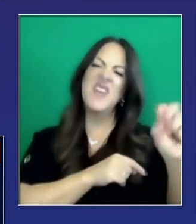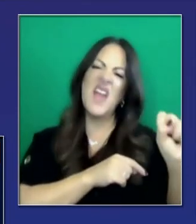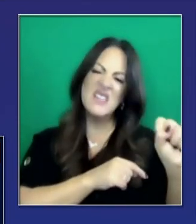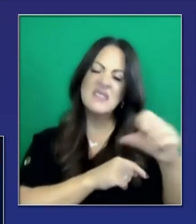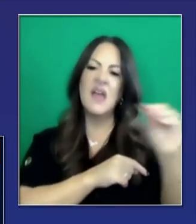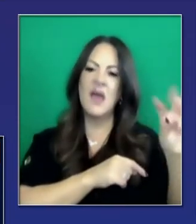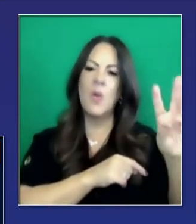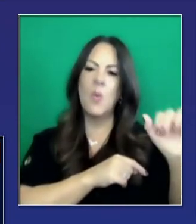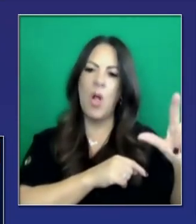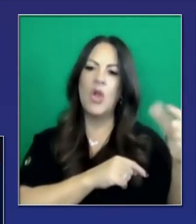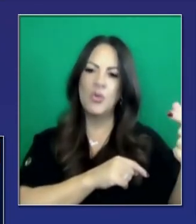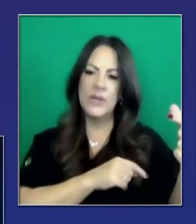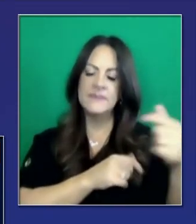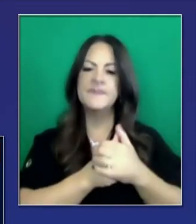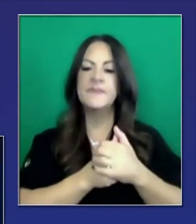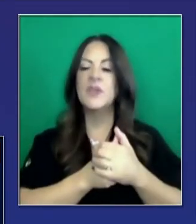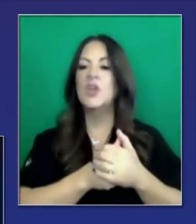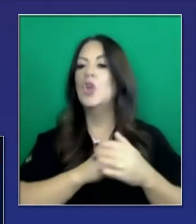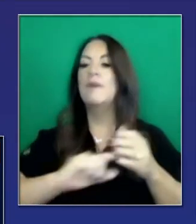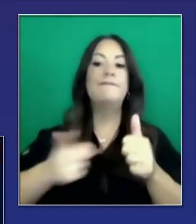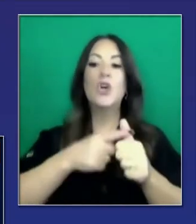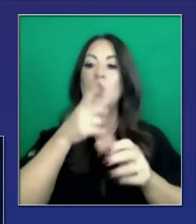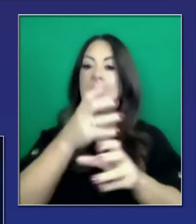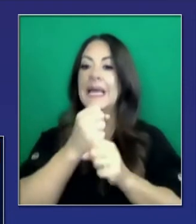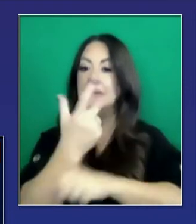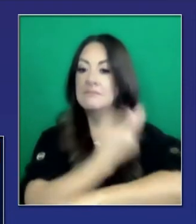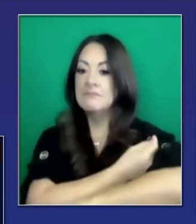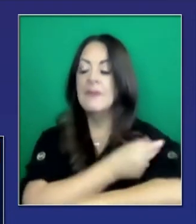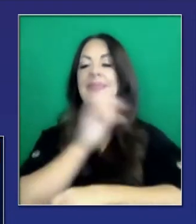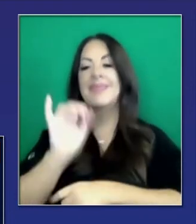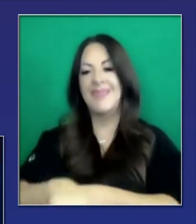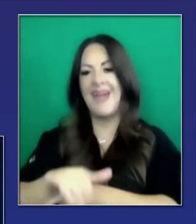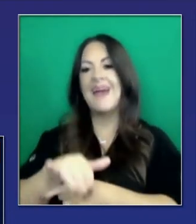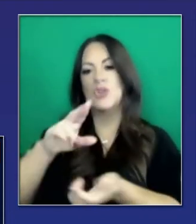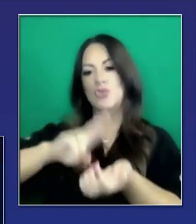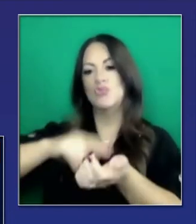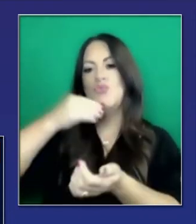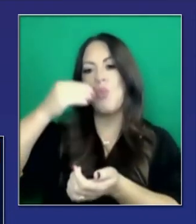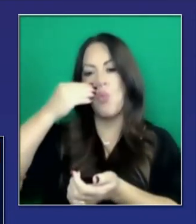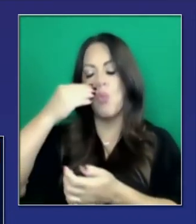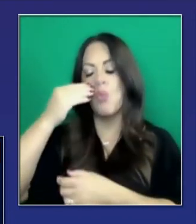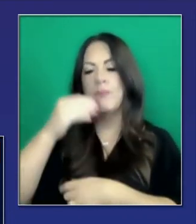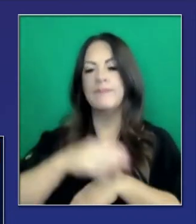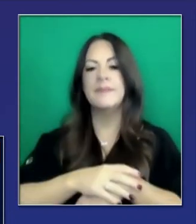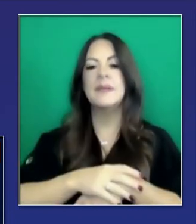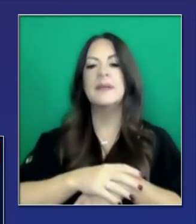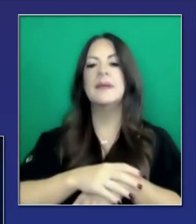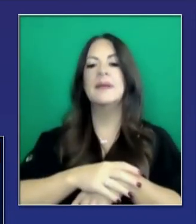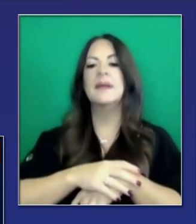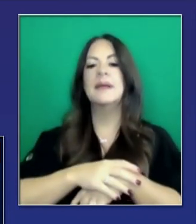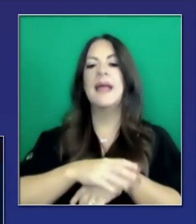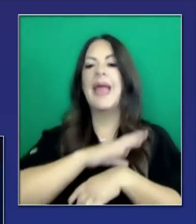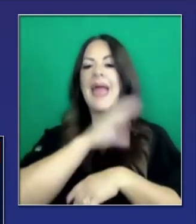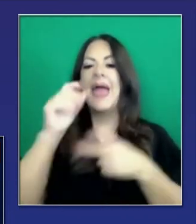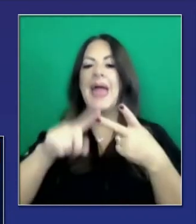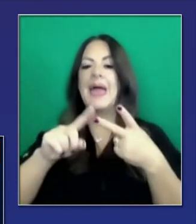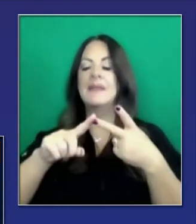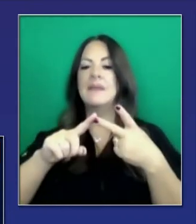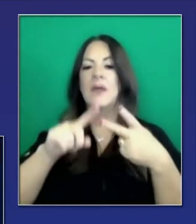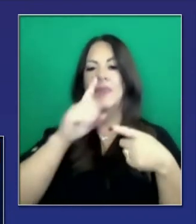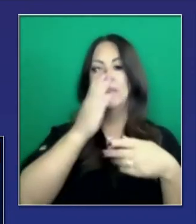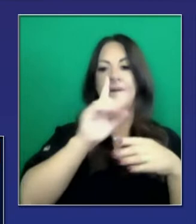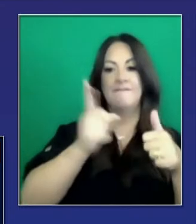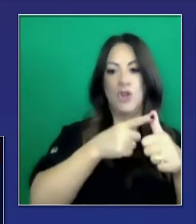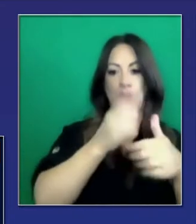centros de atención médico, enfermeras especializadas. Y la parte B, la segunda fase, será en centros de